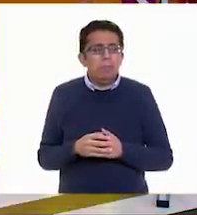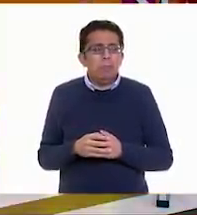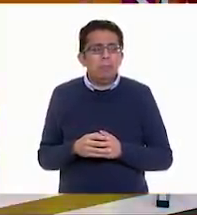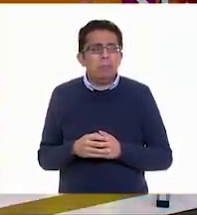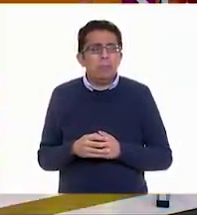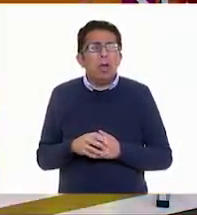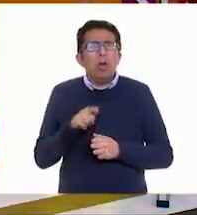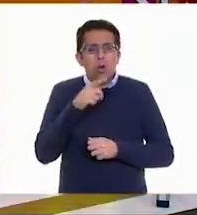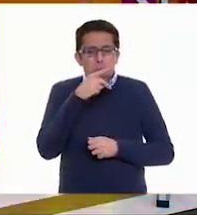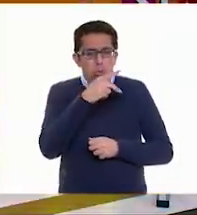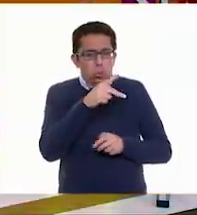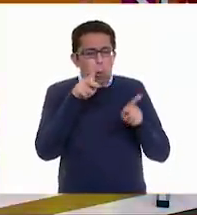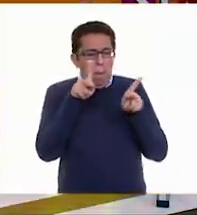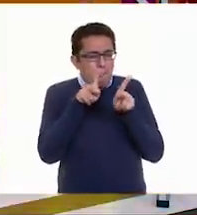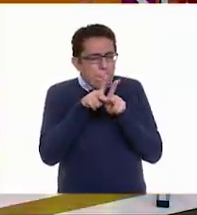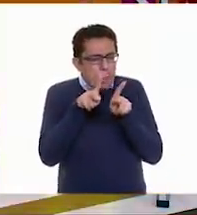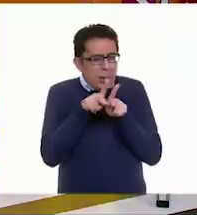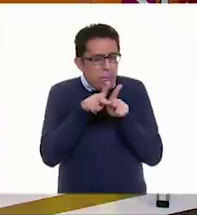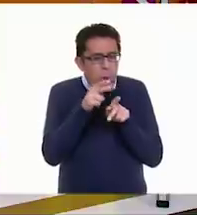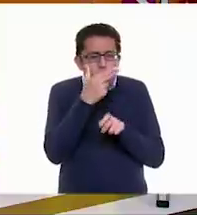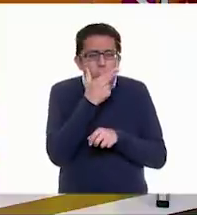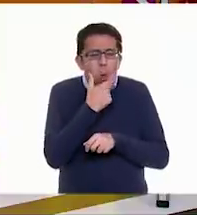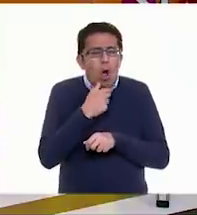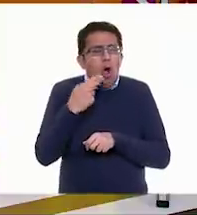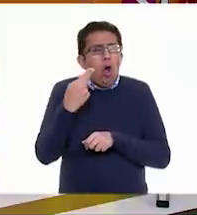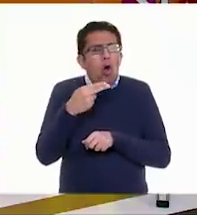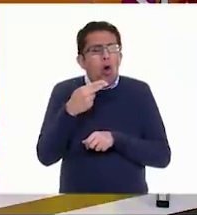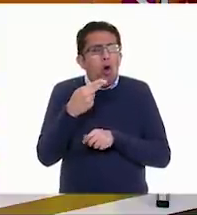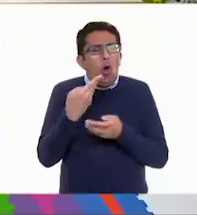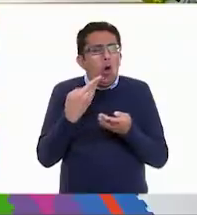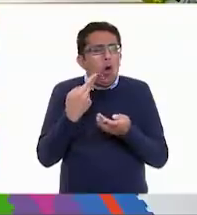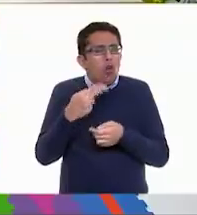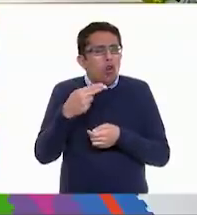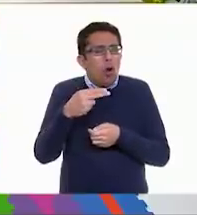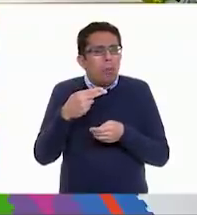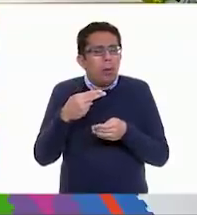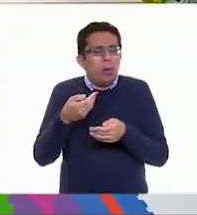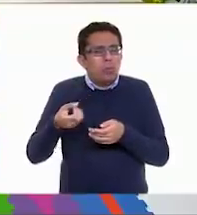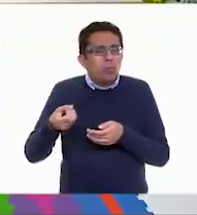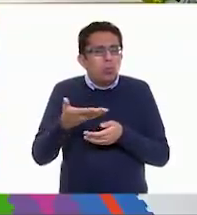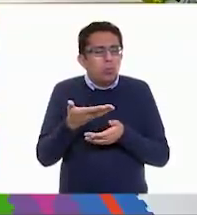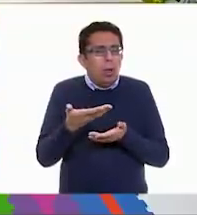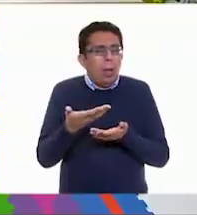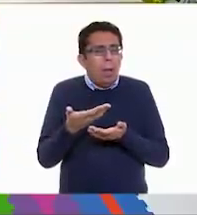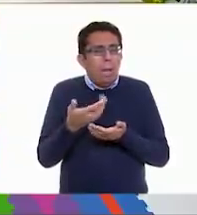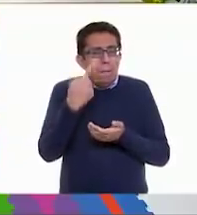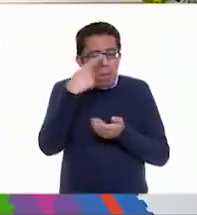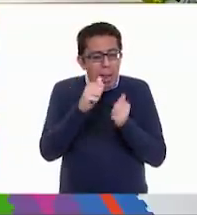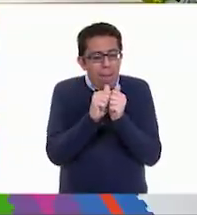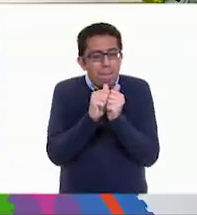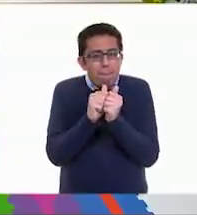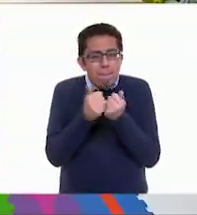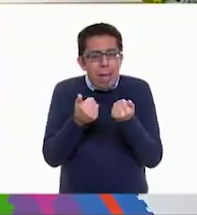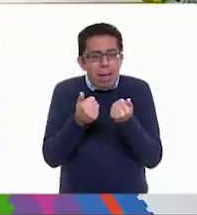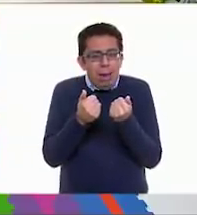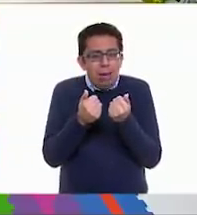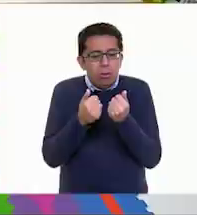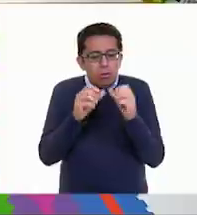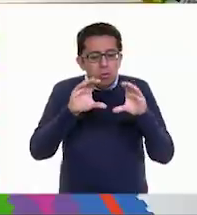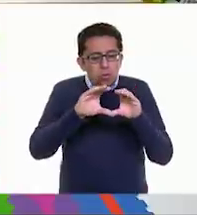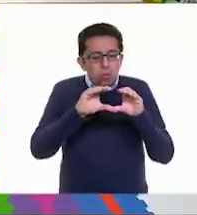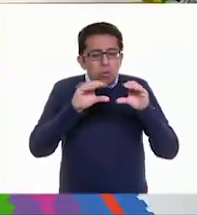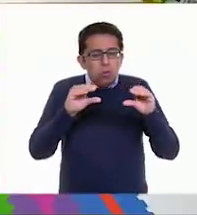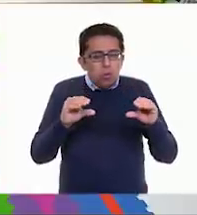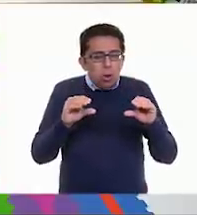Tu primo, ¿cómo le llamaba al bolillo? Ay, yo lo tengo. Aquí está. ¿Se acuerdan